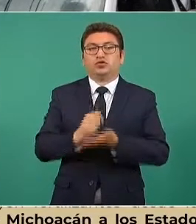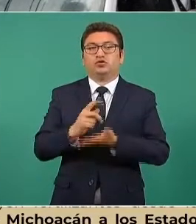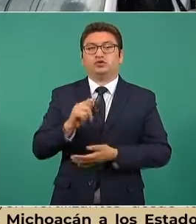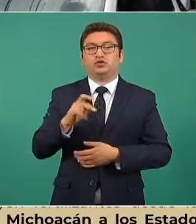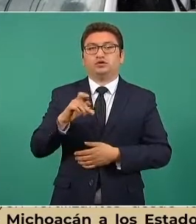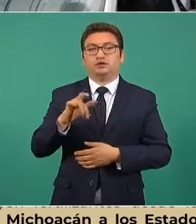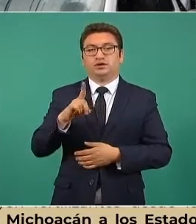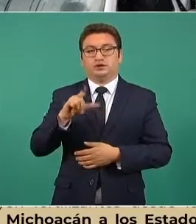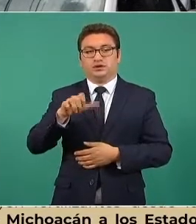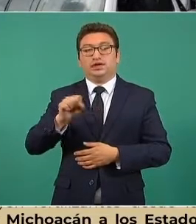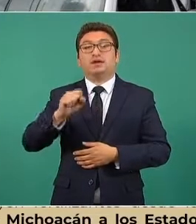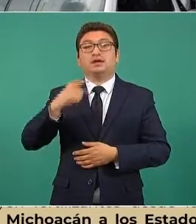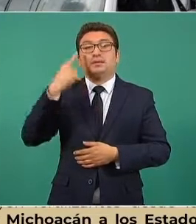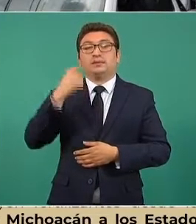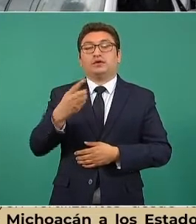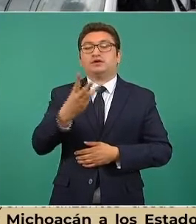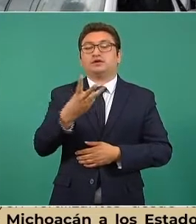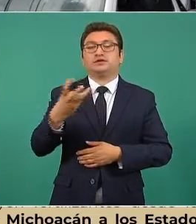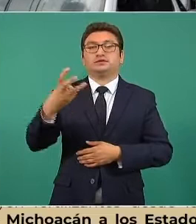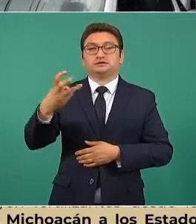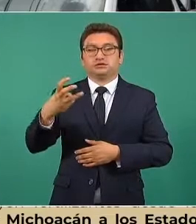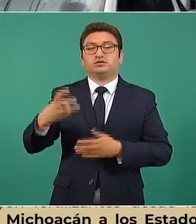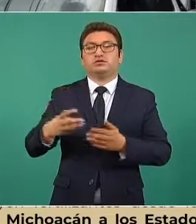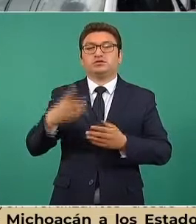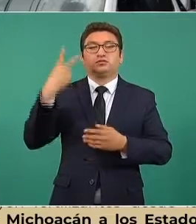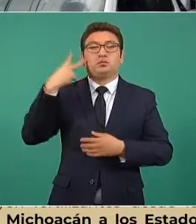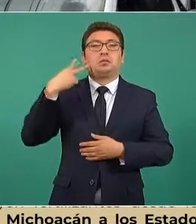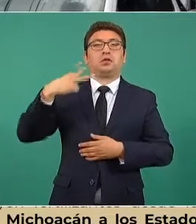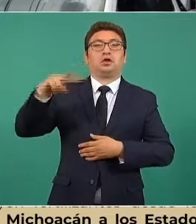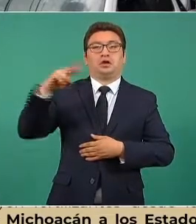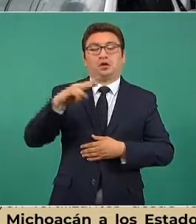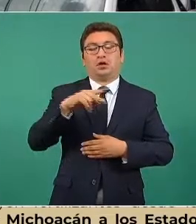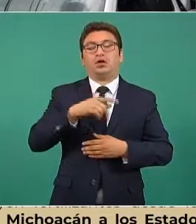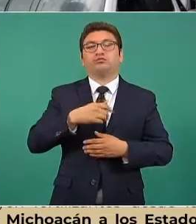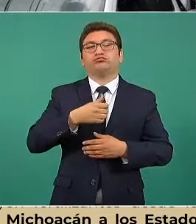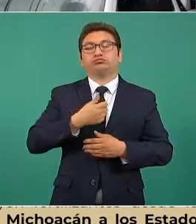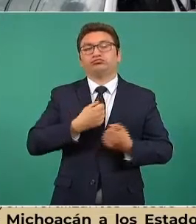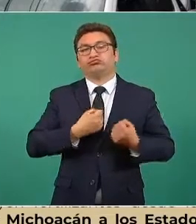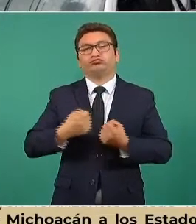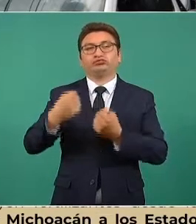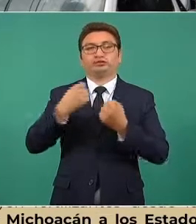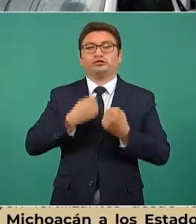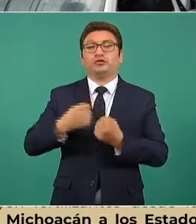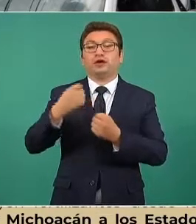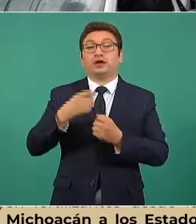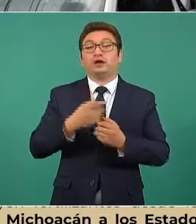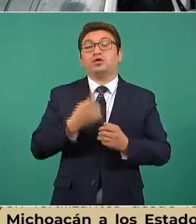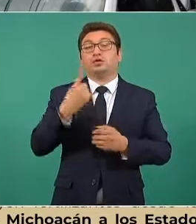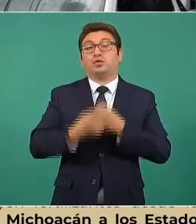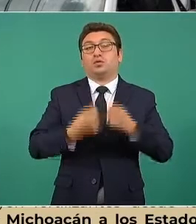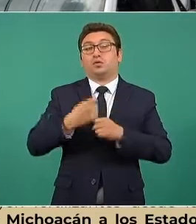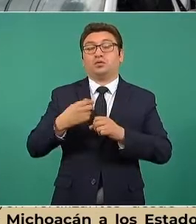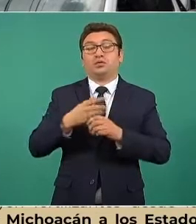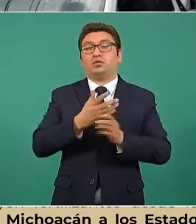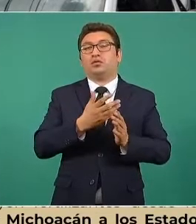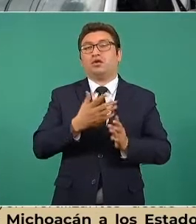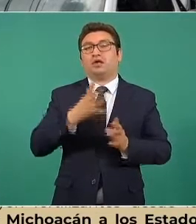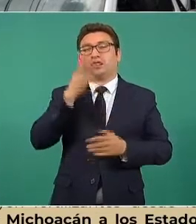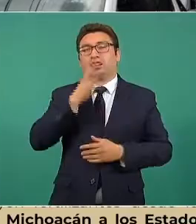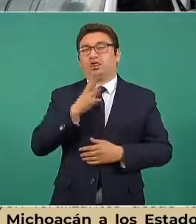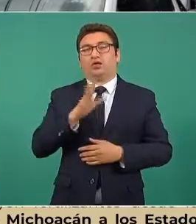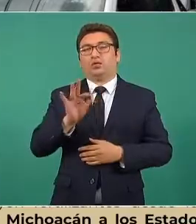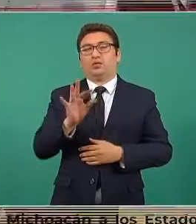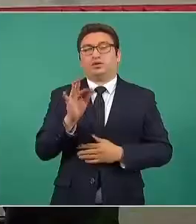en 378 viajes y en el presente año se llevan ya casi 40 mil toneladas